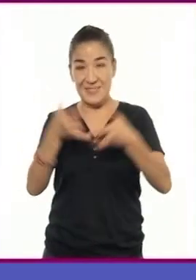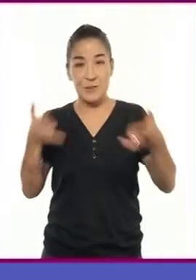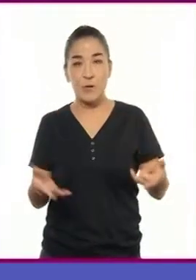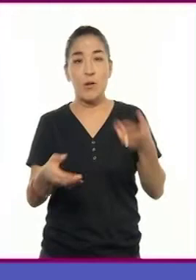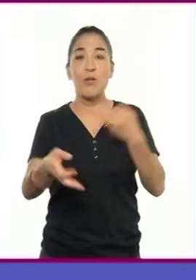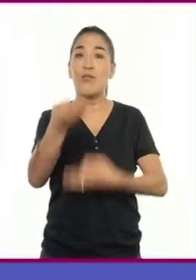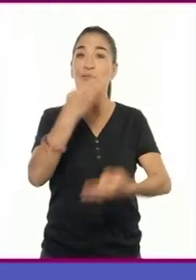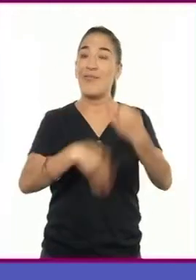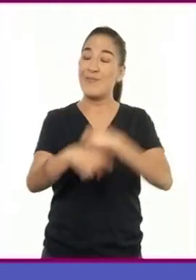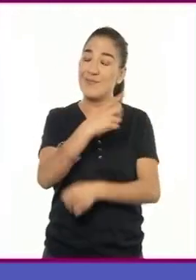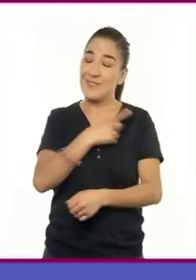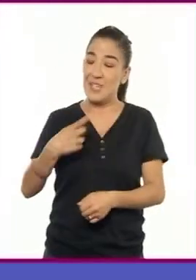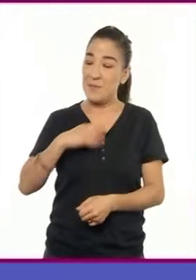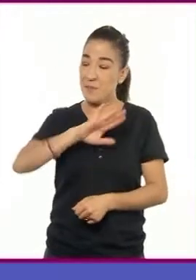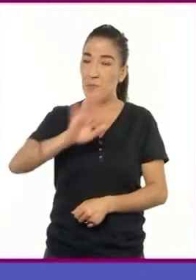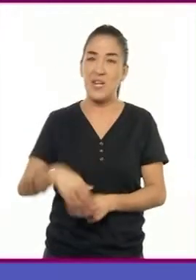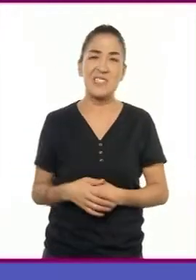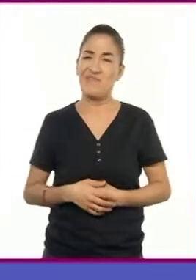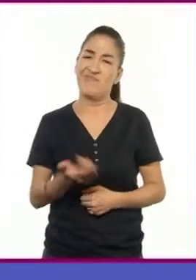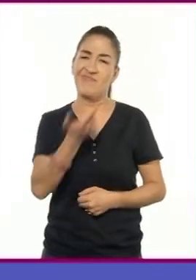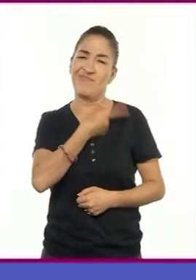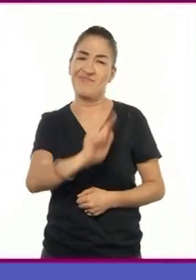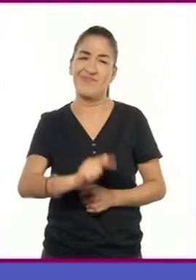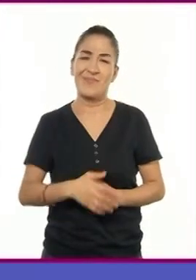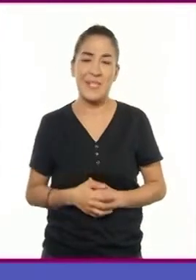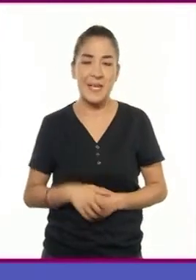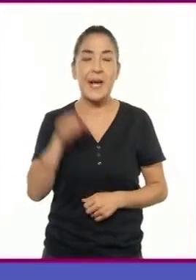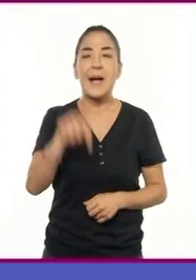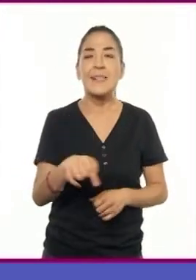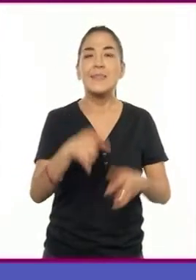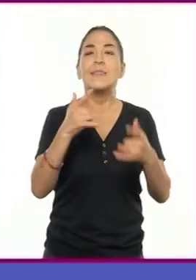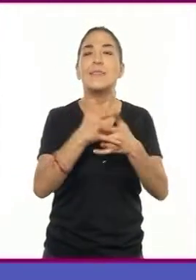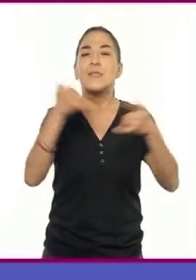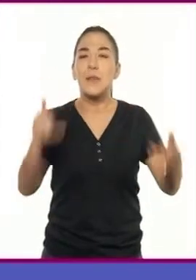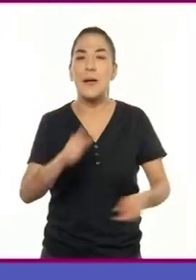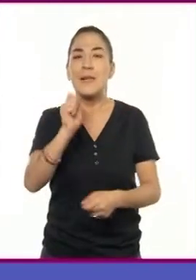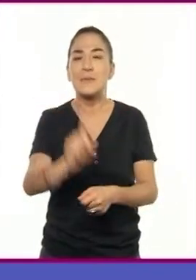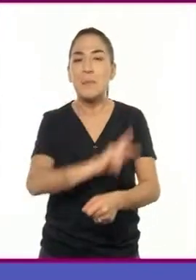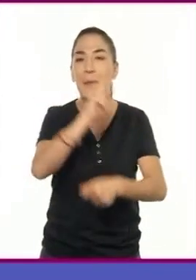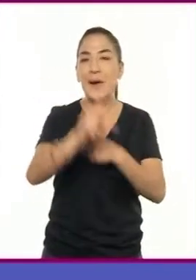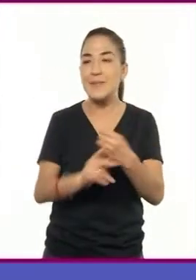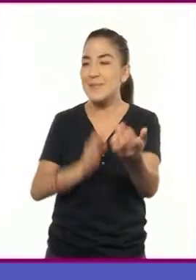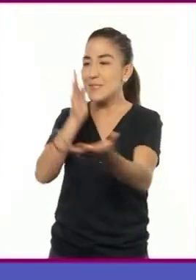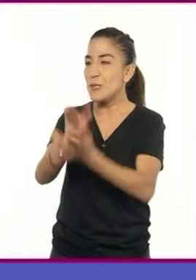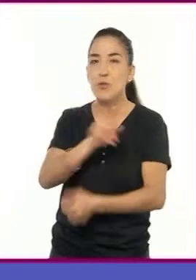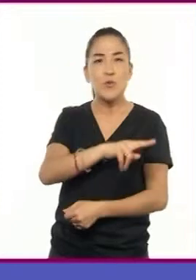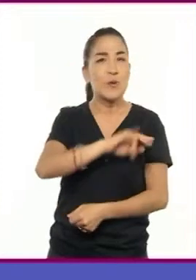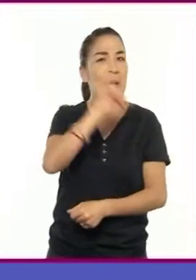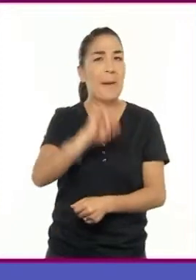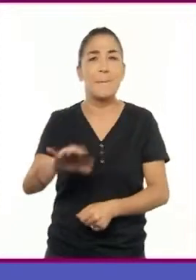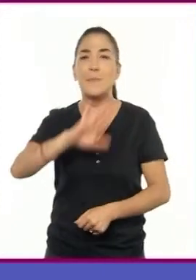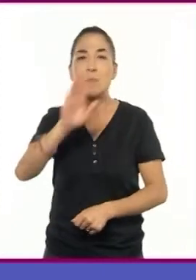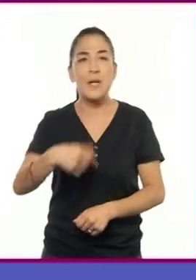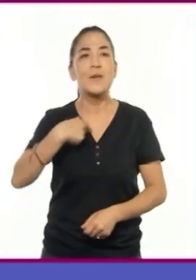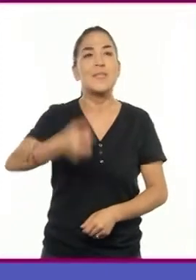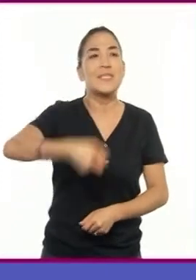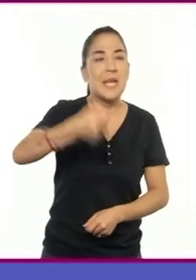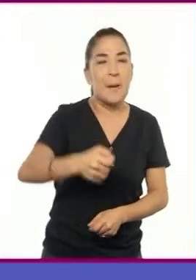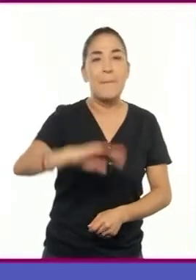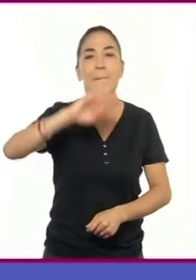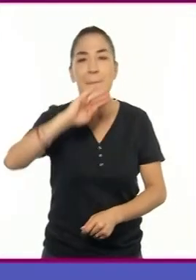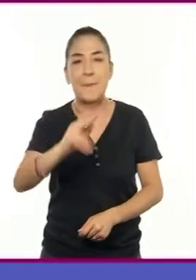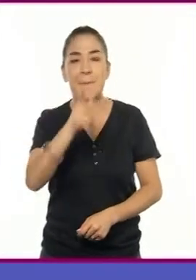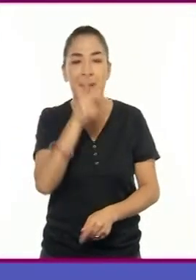morirse no me gusta nada. Quiero ir en busca del país donde nunca se muere. Saluda al padre, a la madre, a los tíos y a los